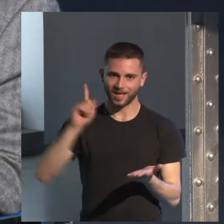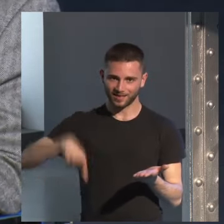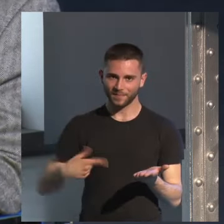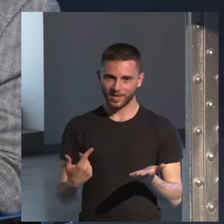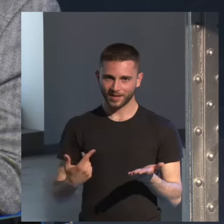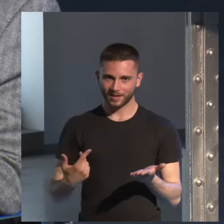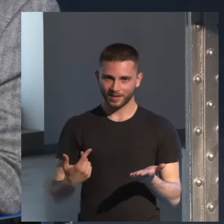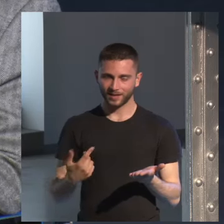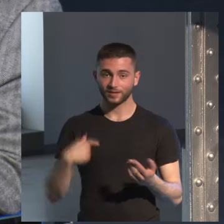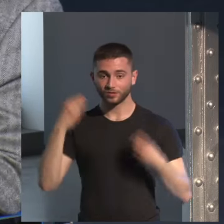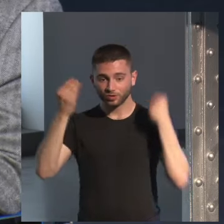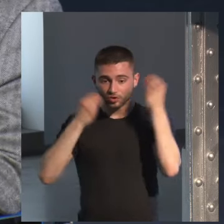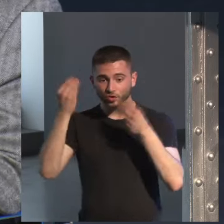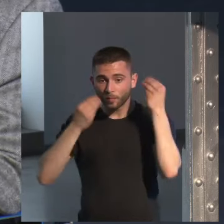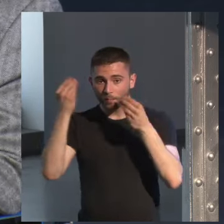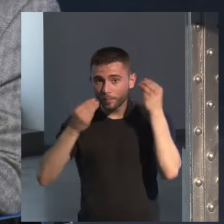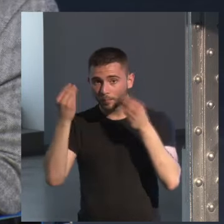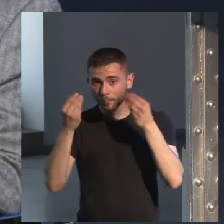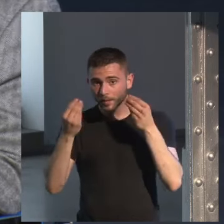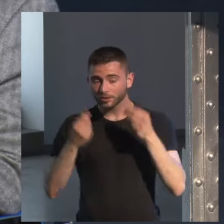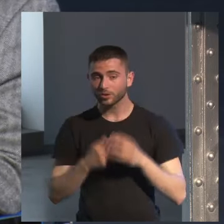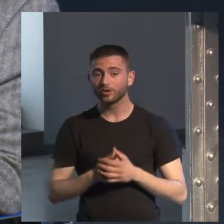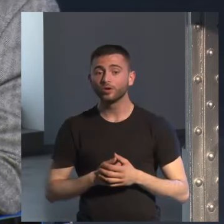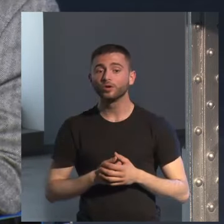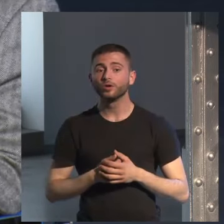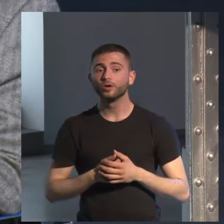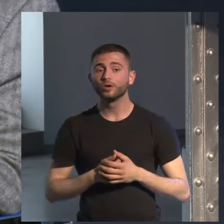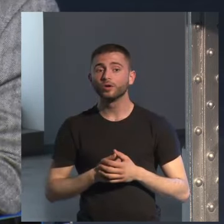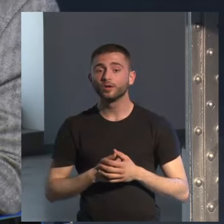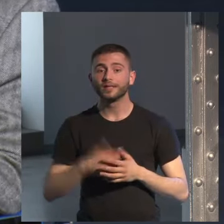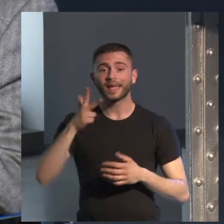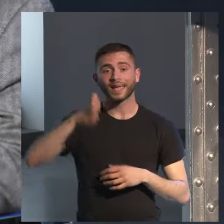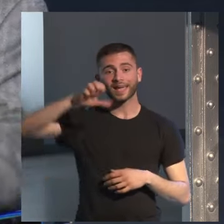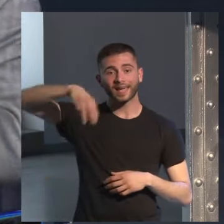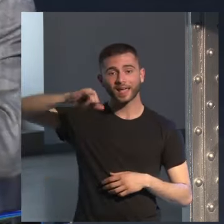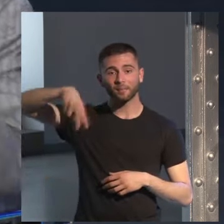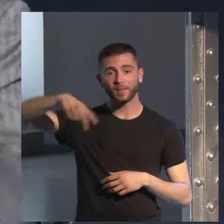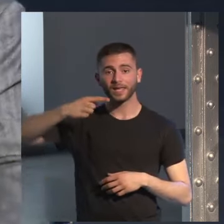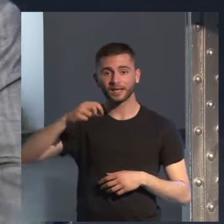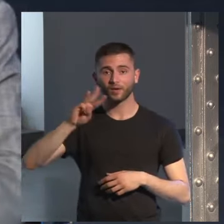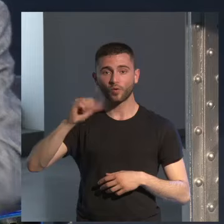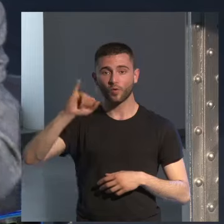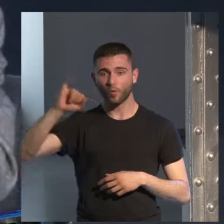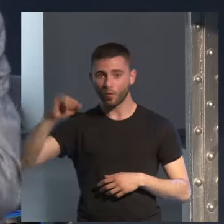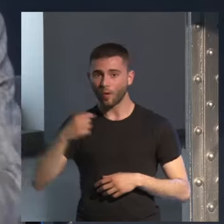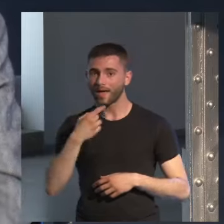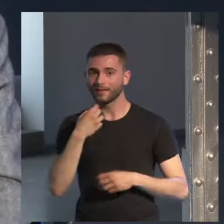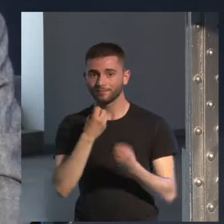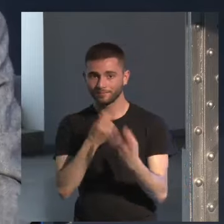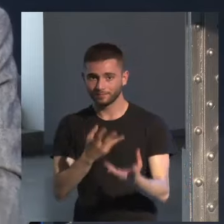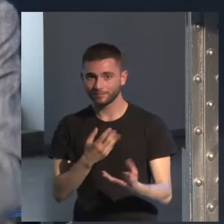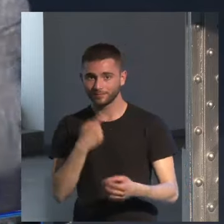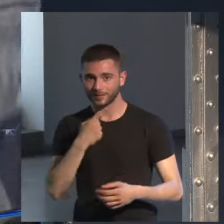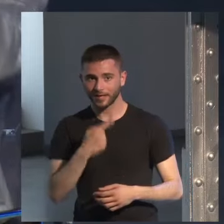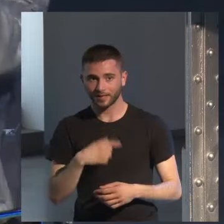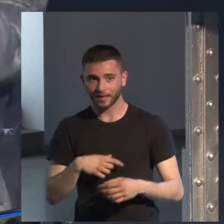que esa es la parte del iceberg de que hablaba Hemingway que debe estar invisible debe estar debajo de la